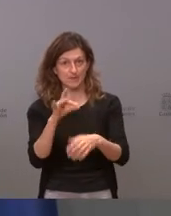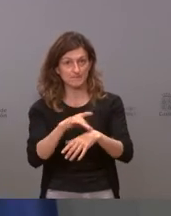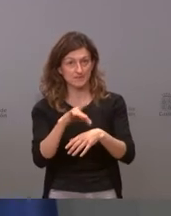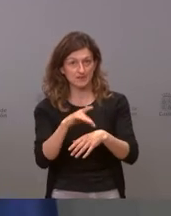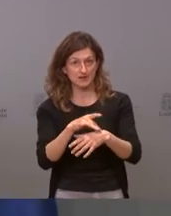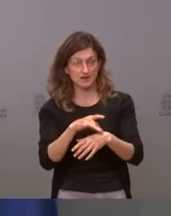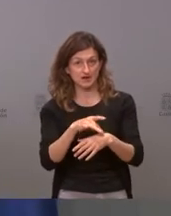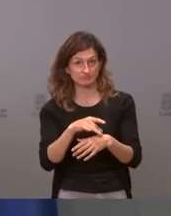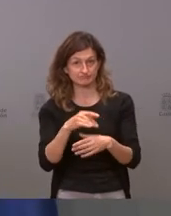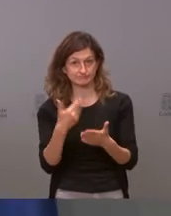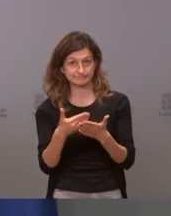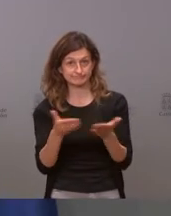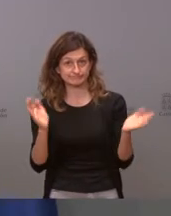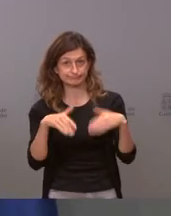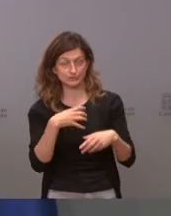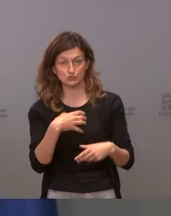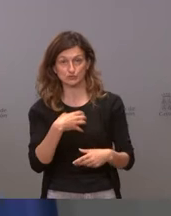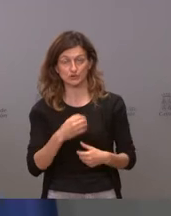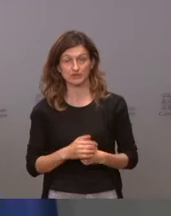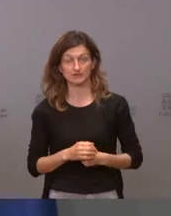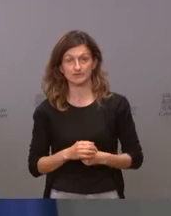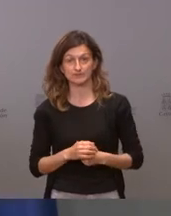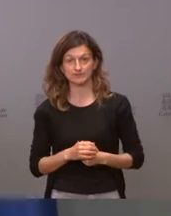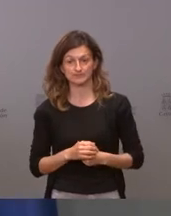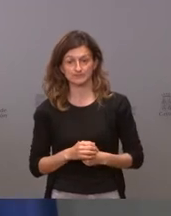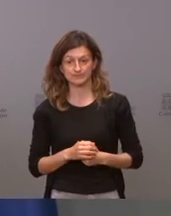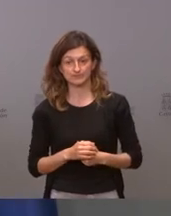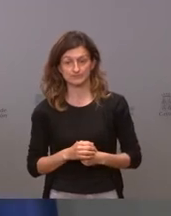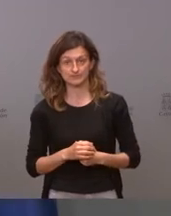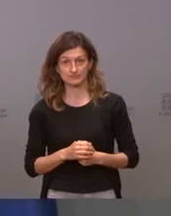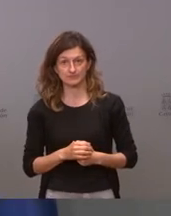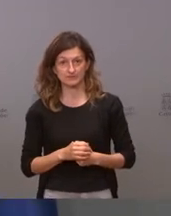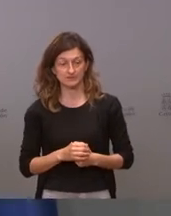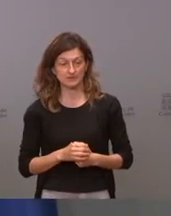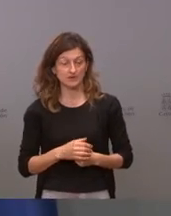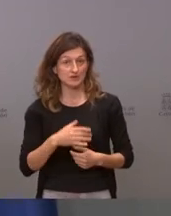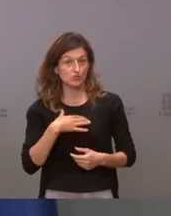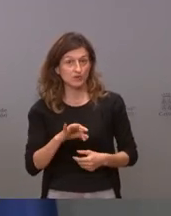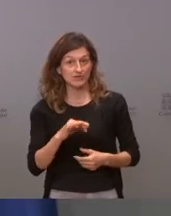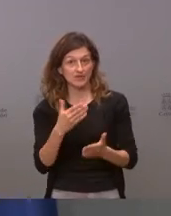diferencia de eficacia clínica ni lo puede demostrar con 400 casos puede demostrar